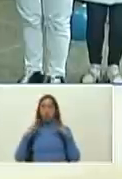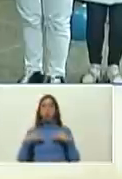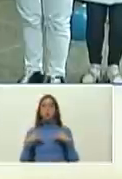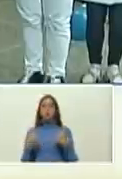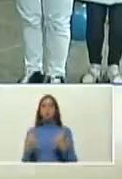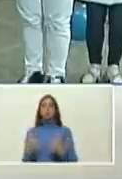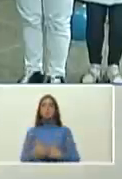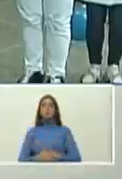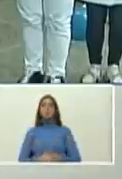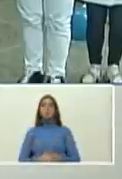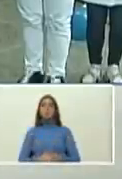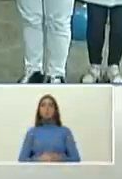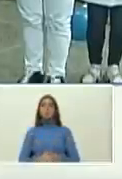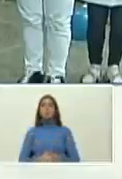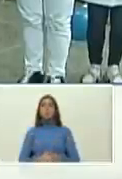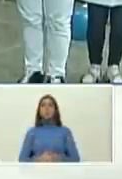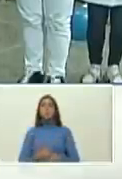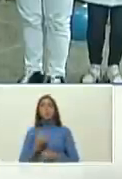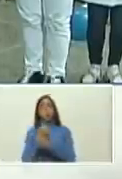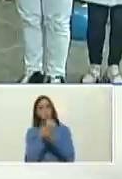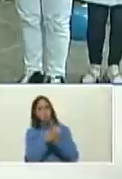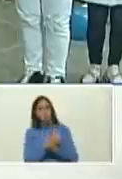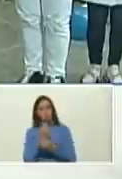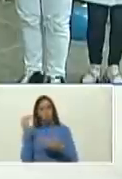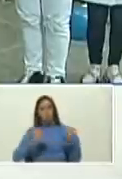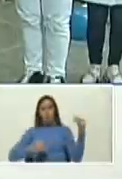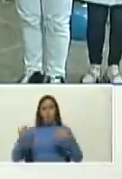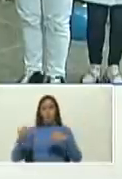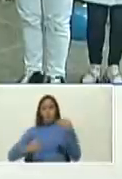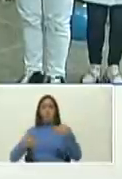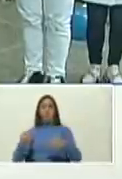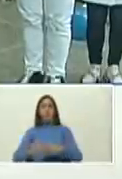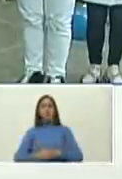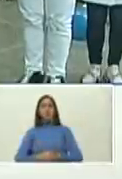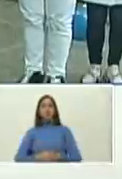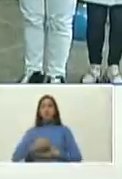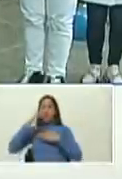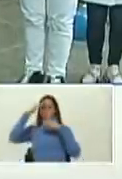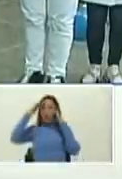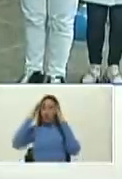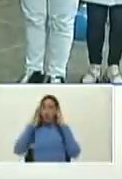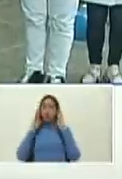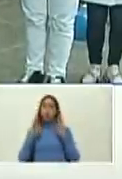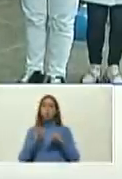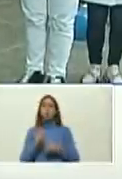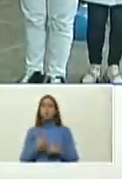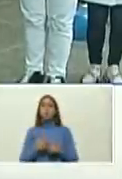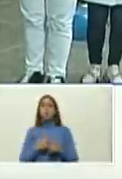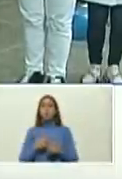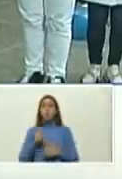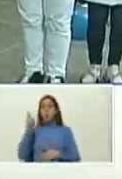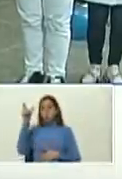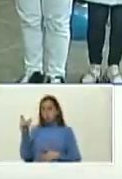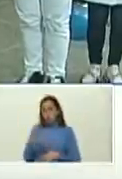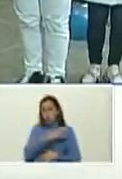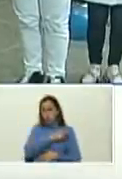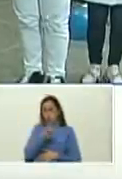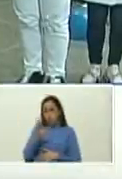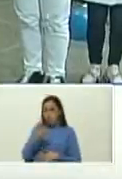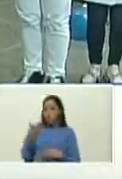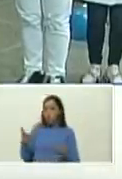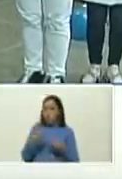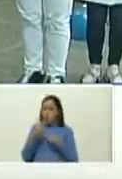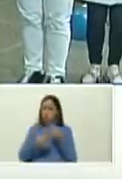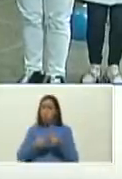con amor con amor se puede más mucho más la atención médica así que Nahum hay que incrementar la